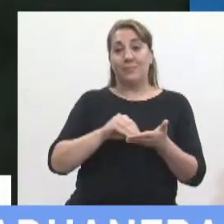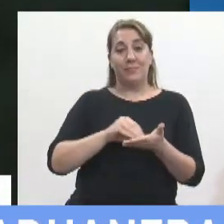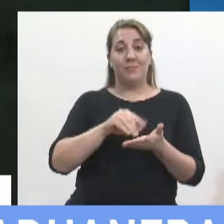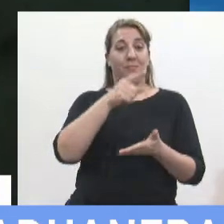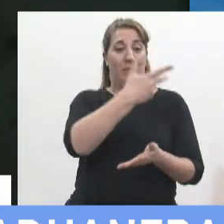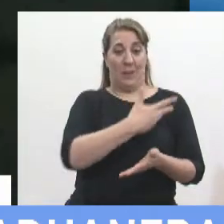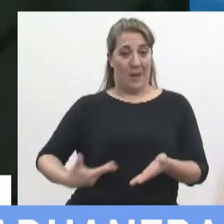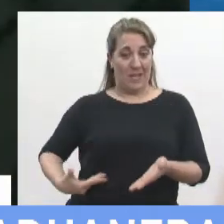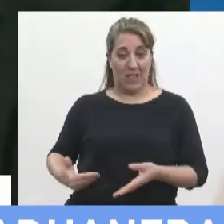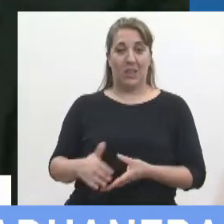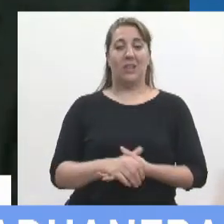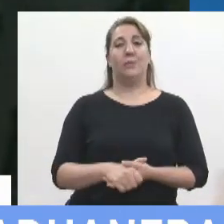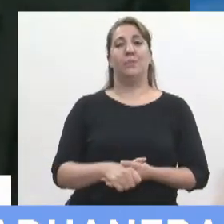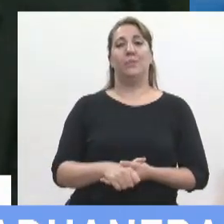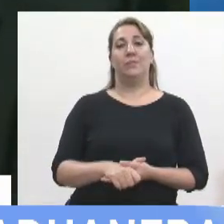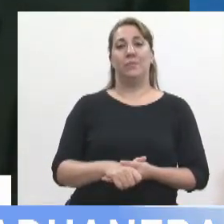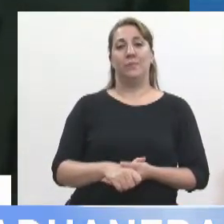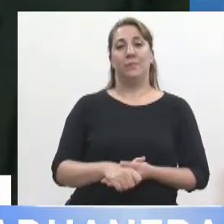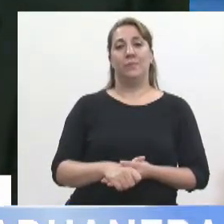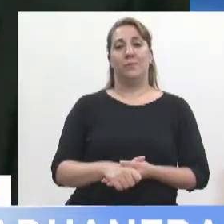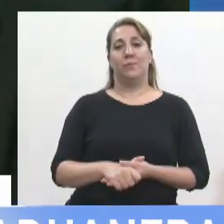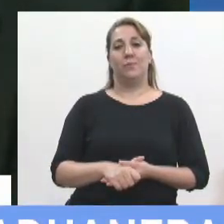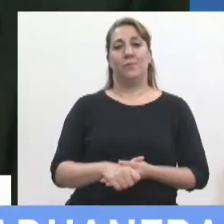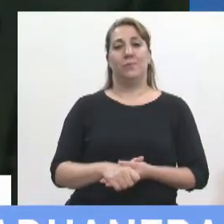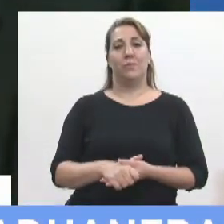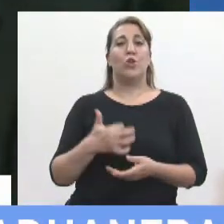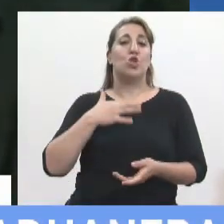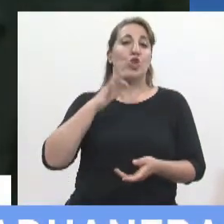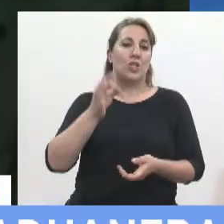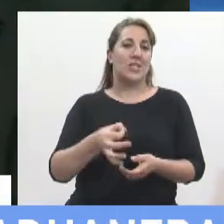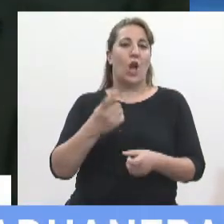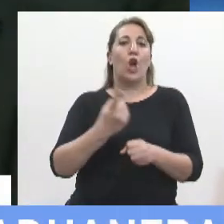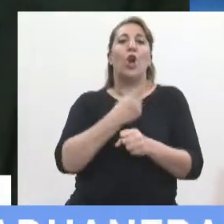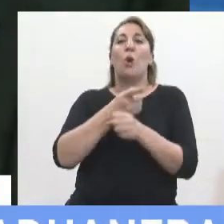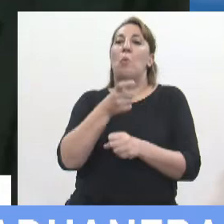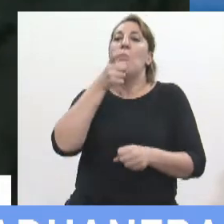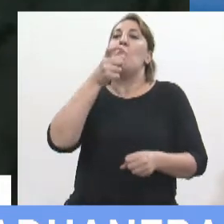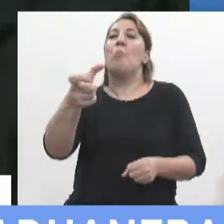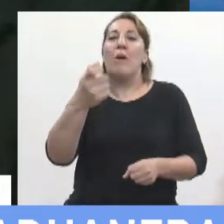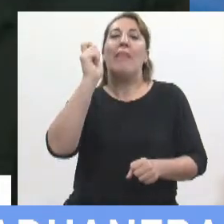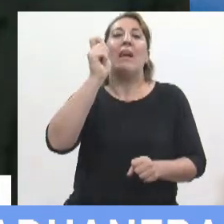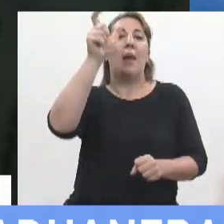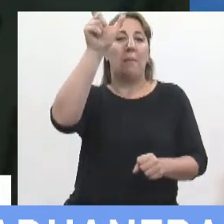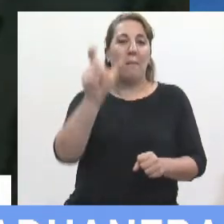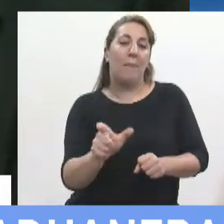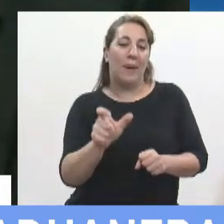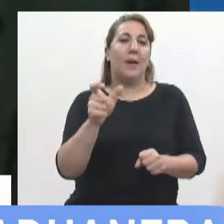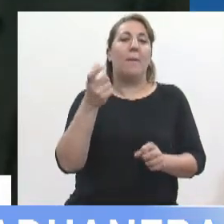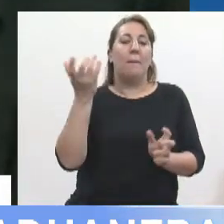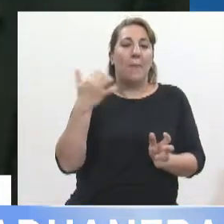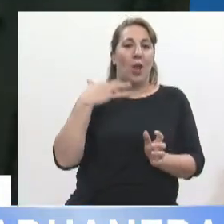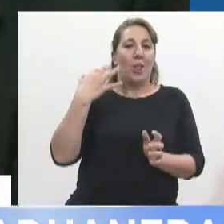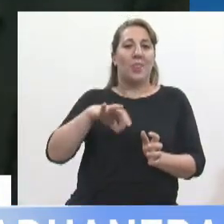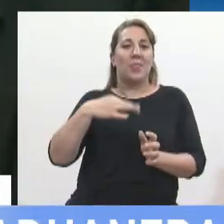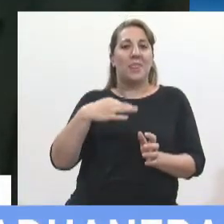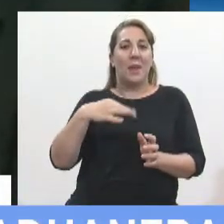presidente y sé que reglamentariamente no debo hacer referencia pero lo hice para destacarlo en orden a que